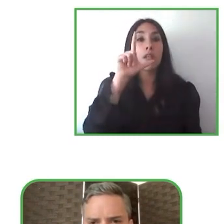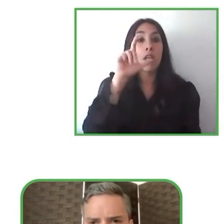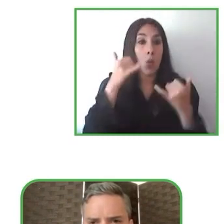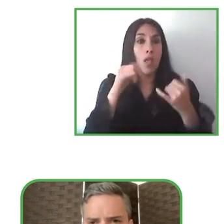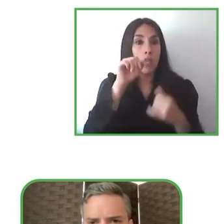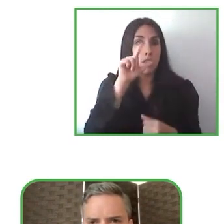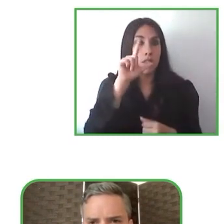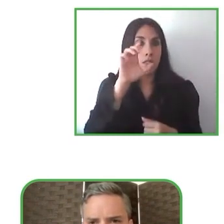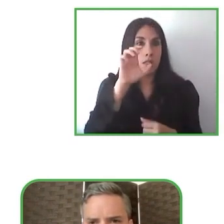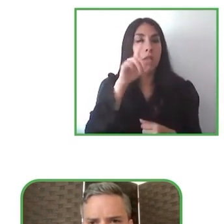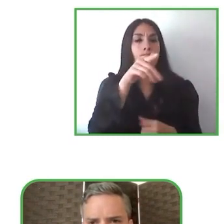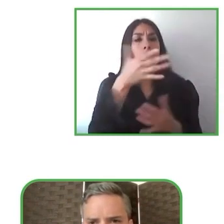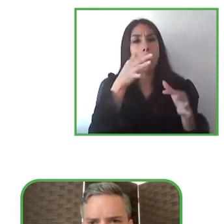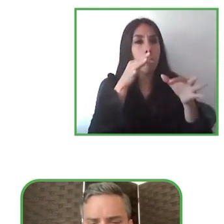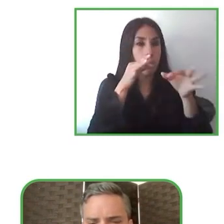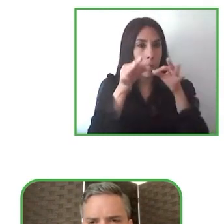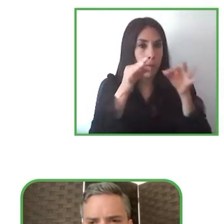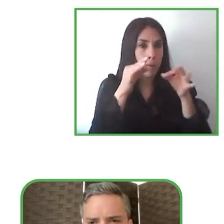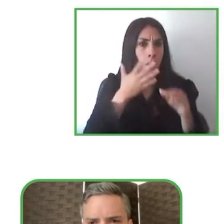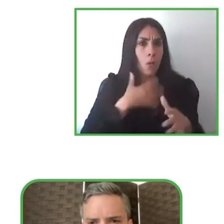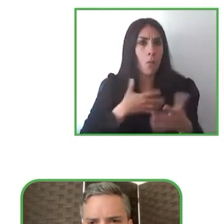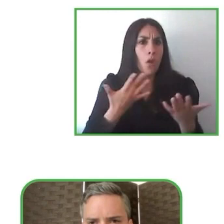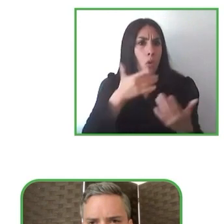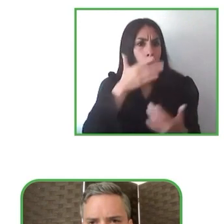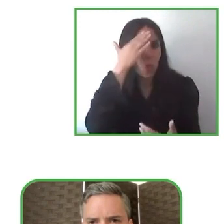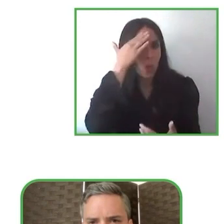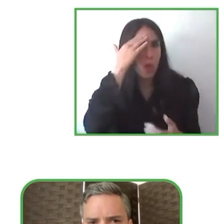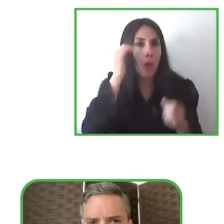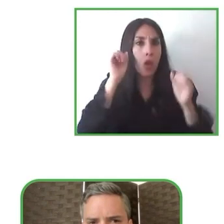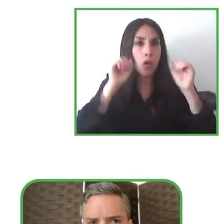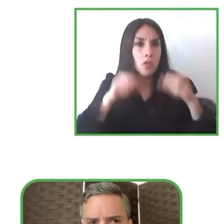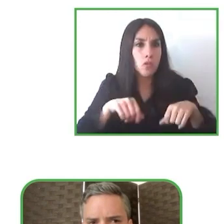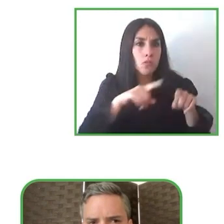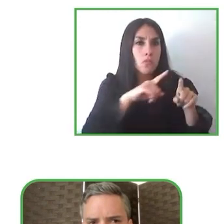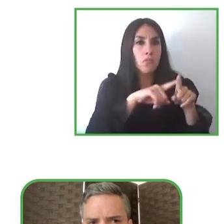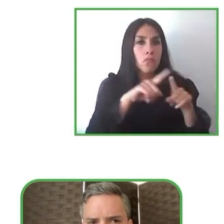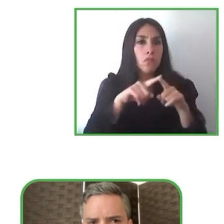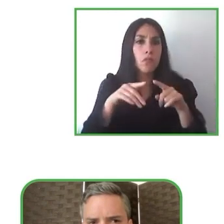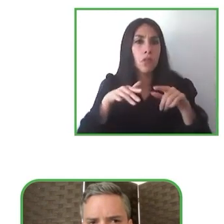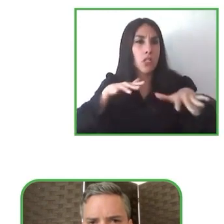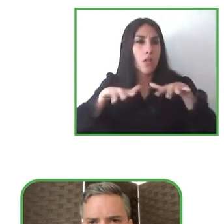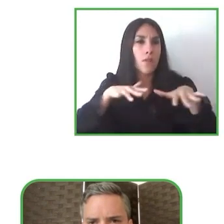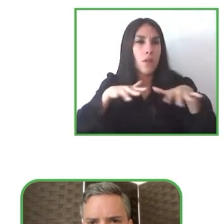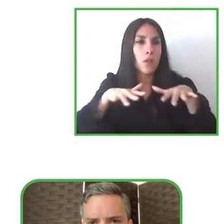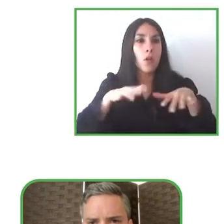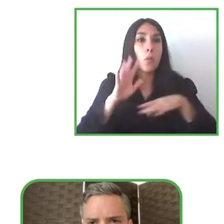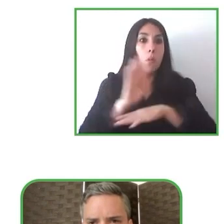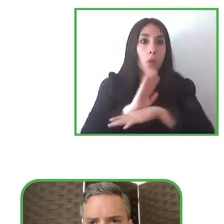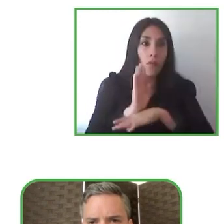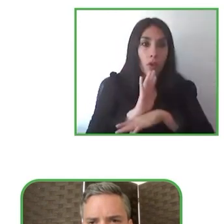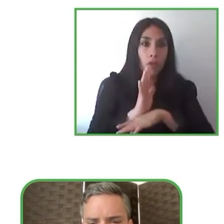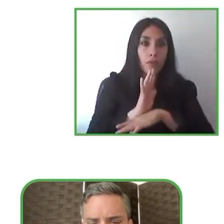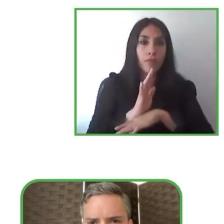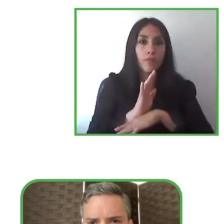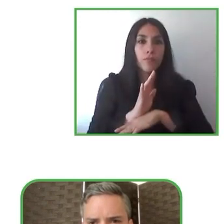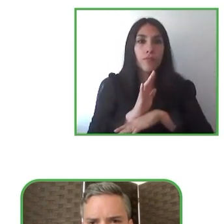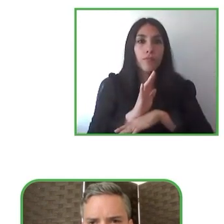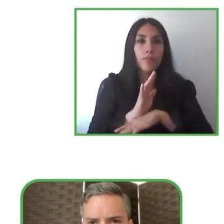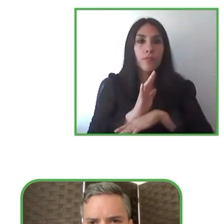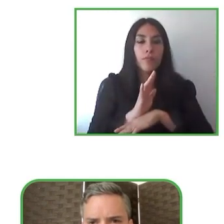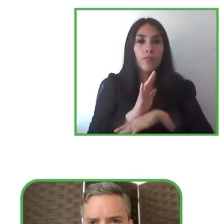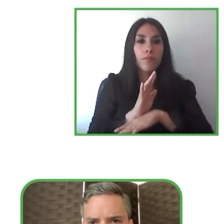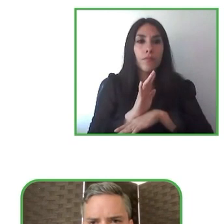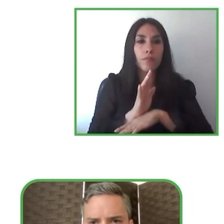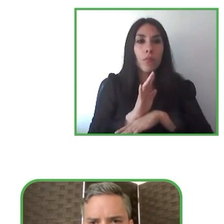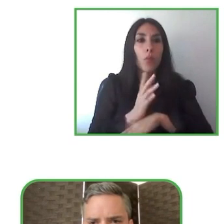posible generar alianzas con servicios de streaming como Netflix Amazon Prime HBO Max etcétera de tal manera que se pueda